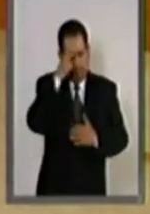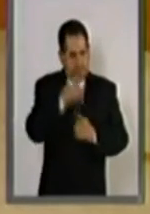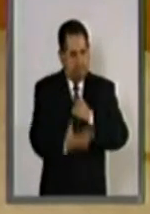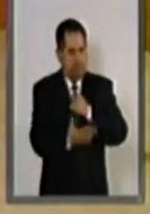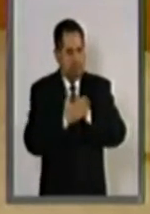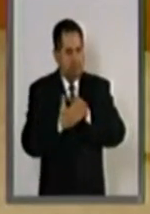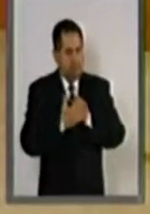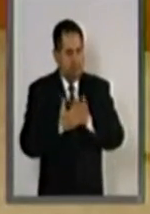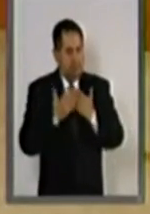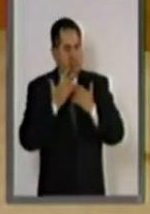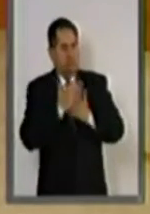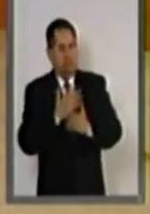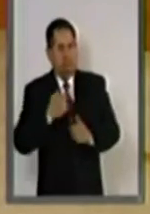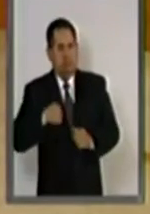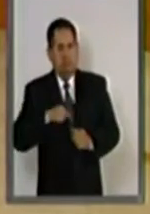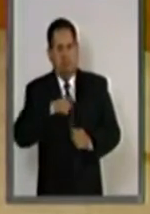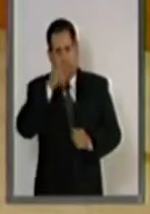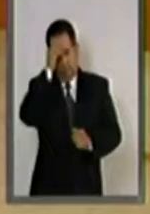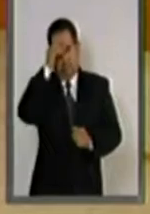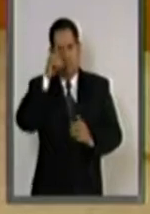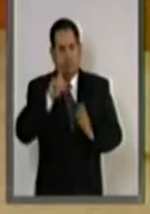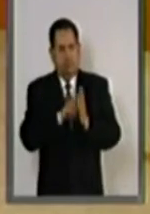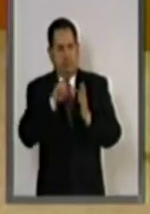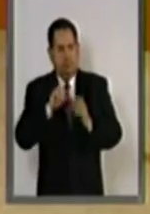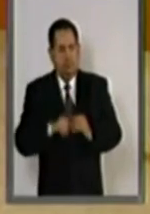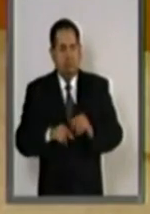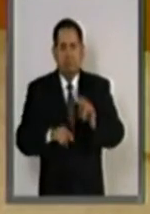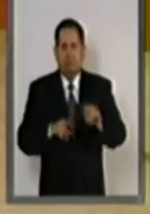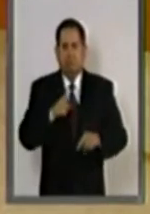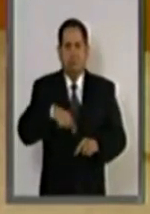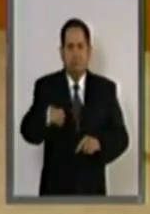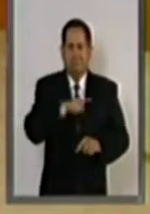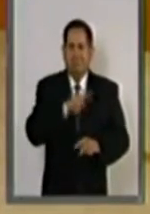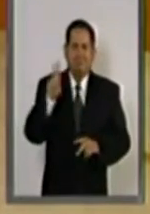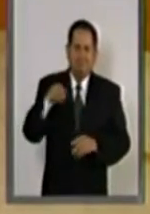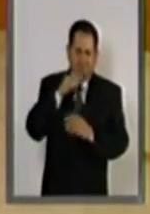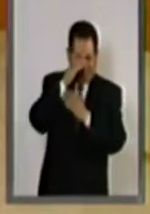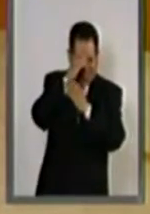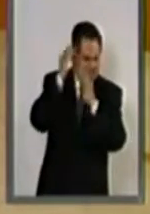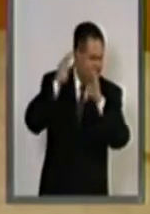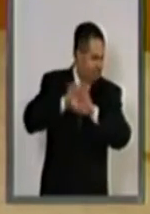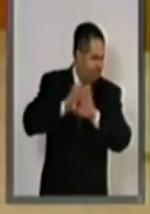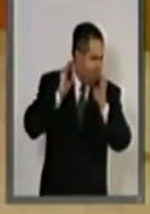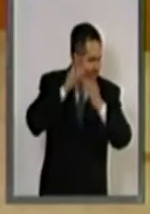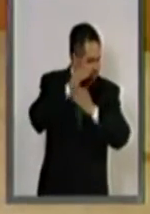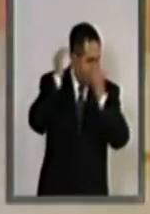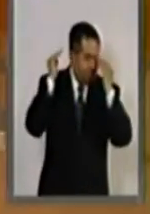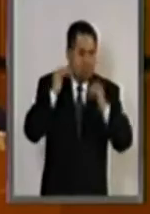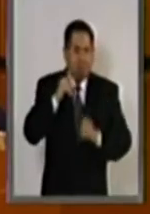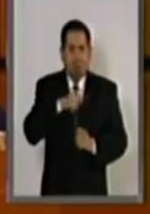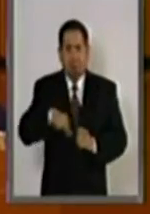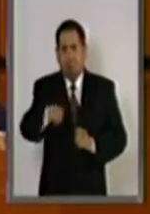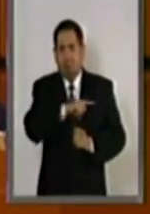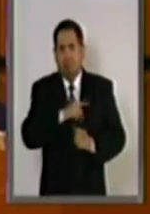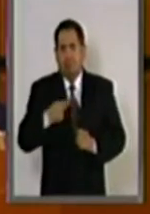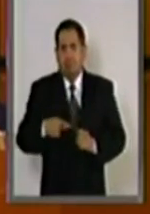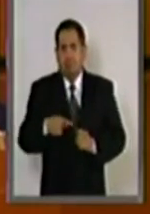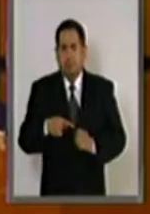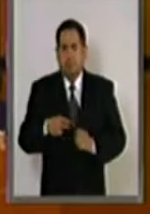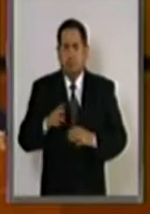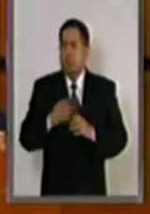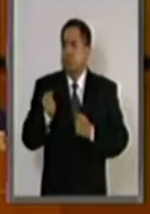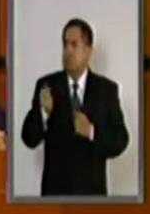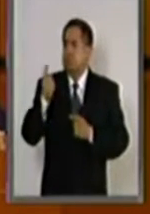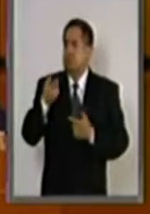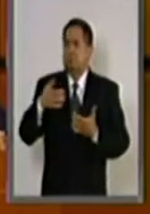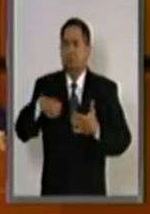lección en las urnas del hartazgo que impera en la sociedad mexicana. El enriquecimiento de unos